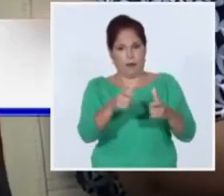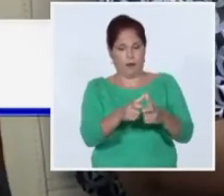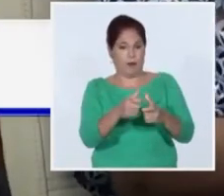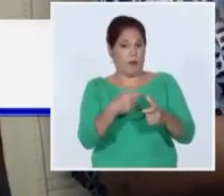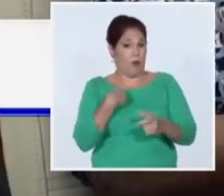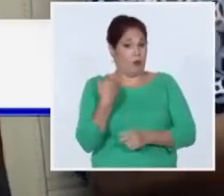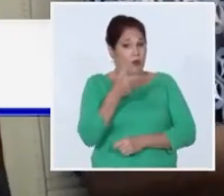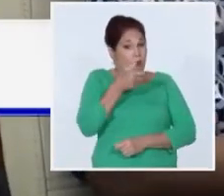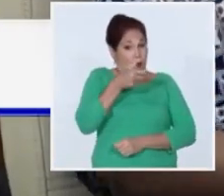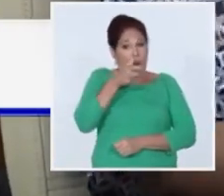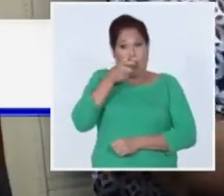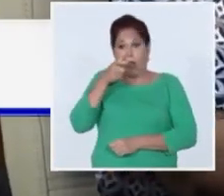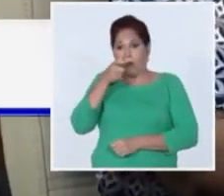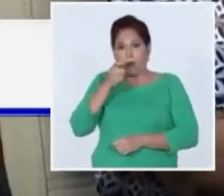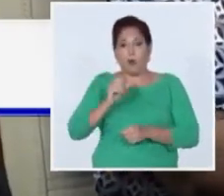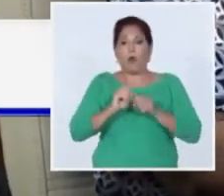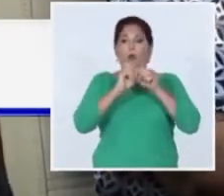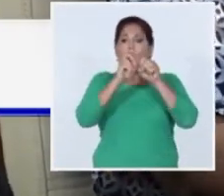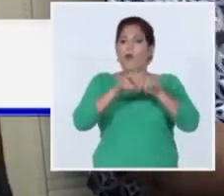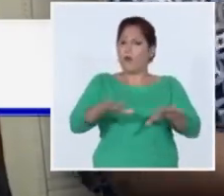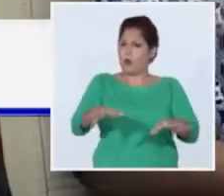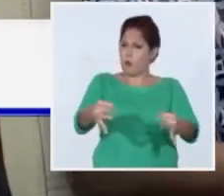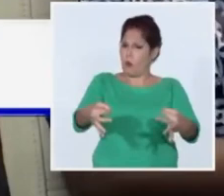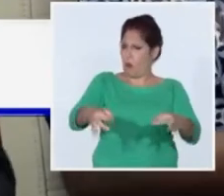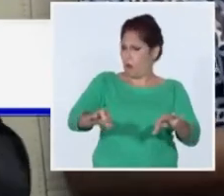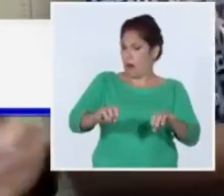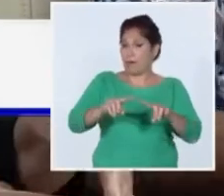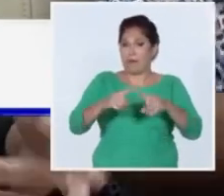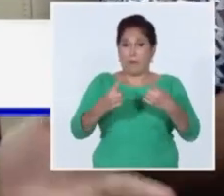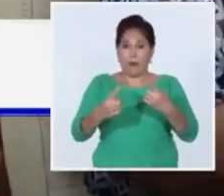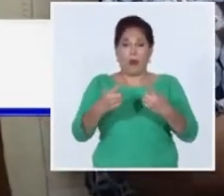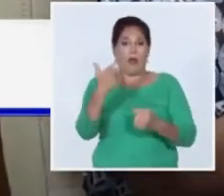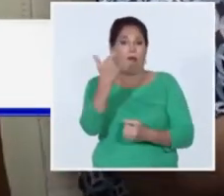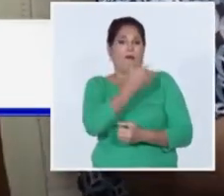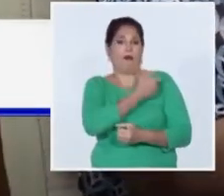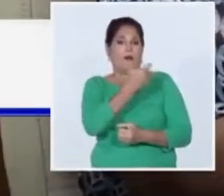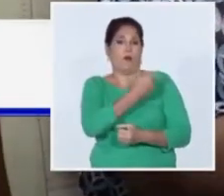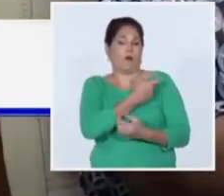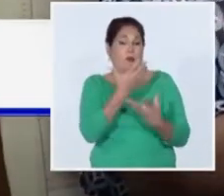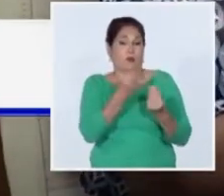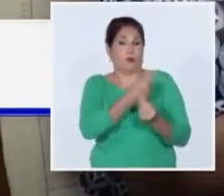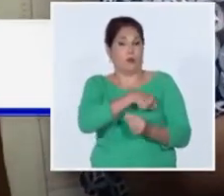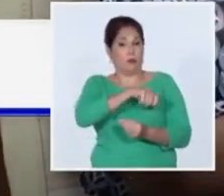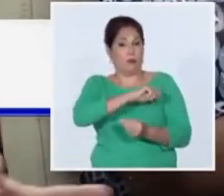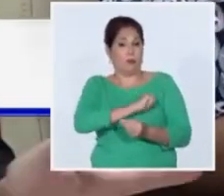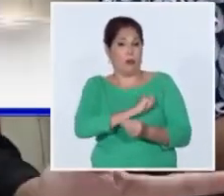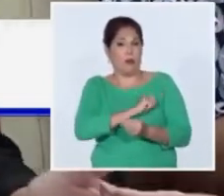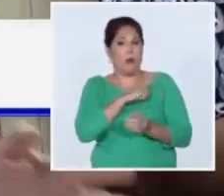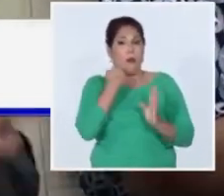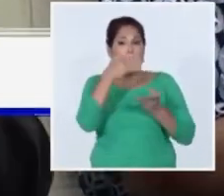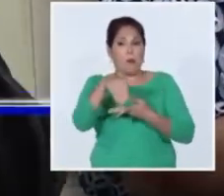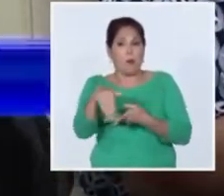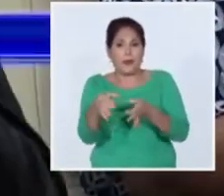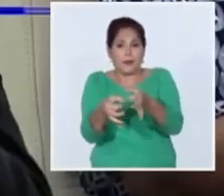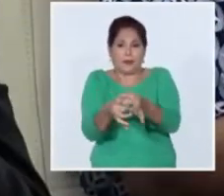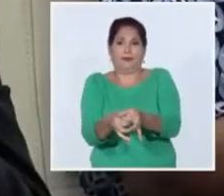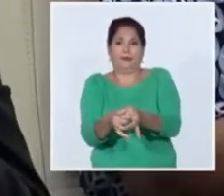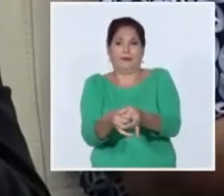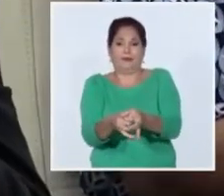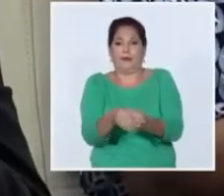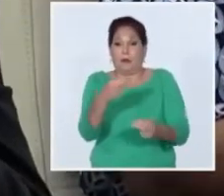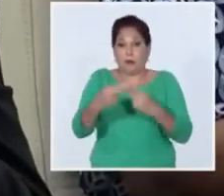como un virus respiratorio más atendiendo las altas coberturas de vacunación la baja incidencia la baja mortalidad y todo lo que se ha hecho aquí